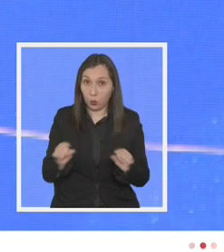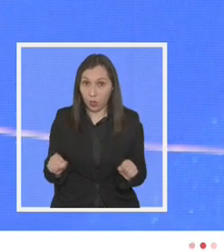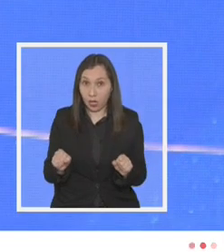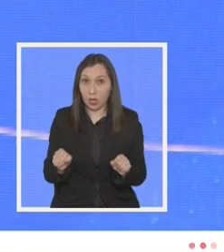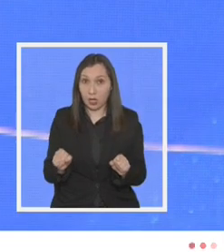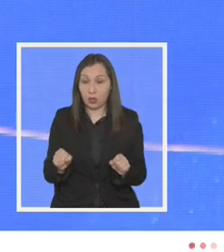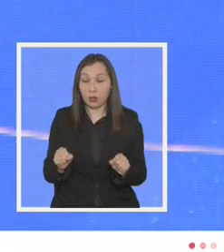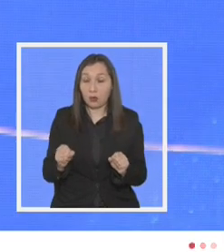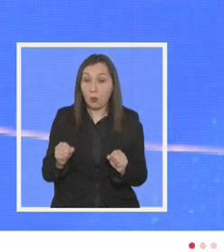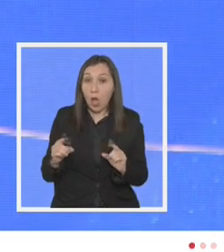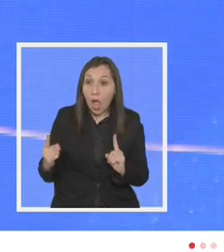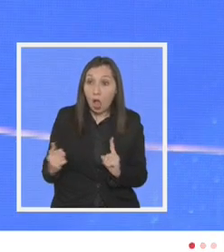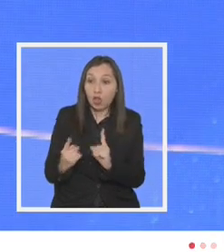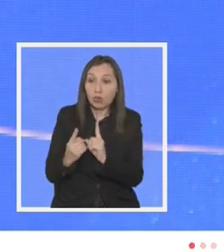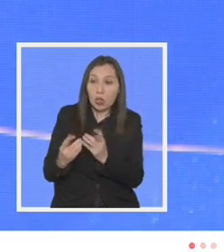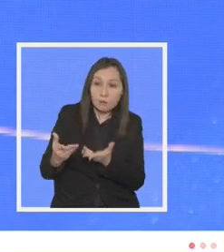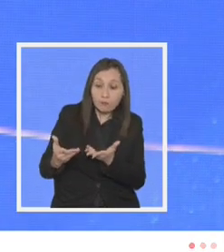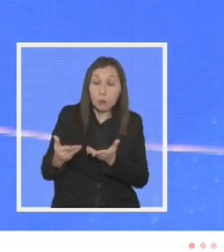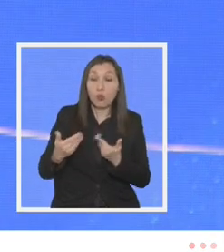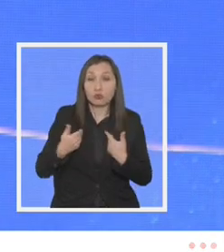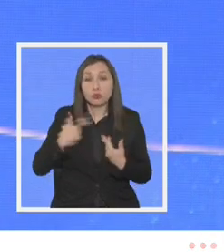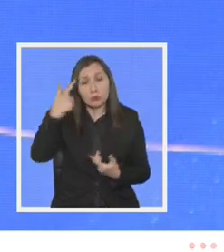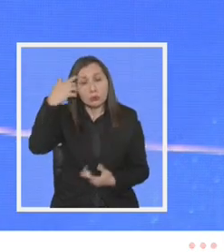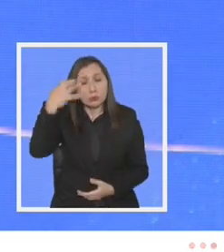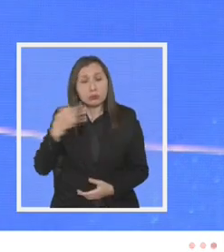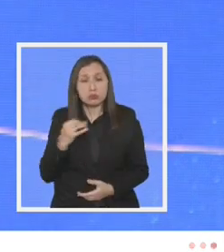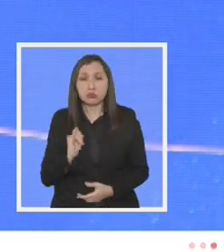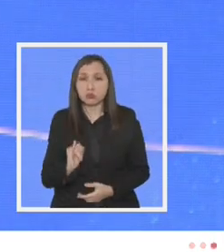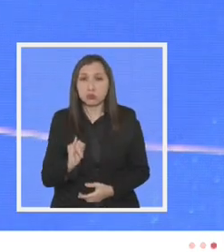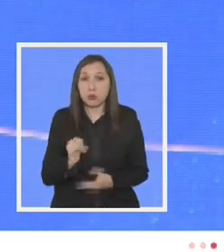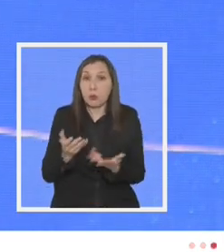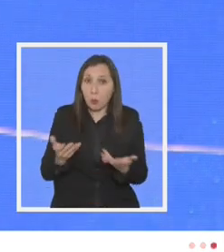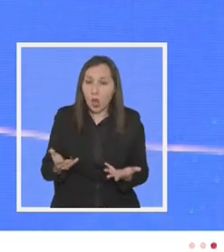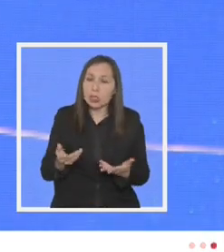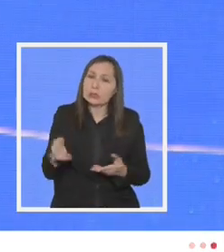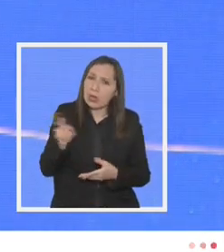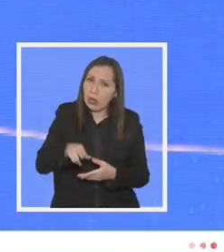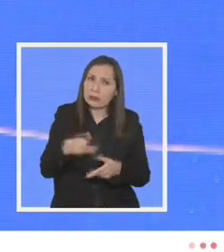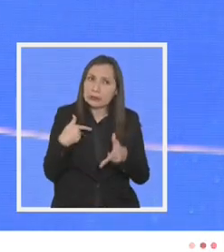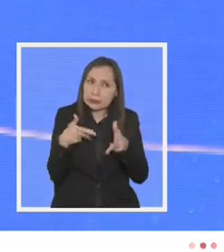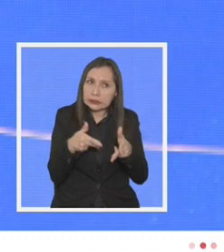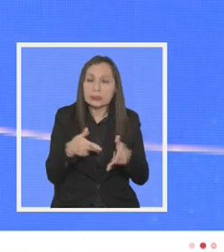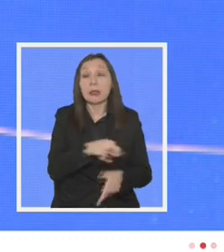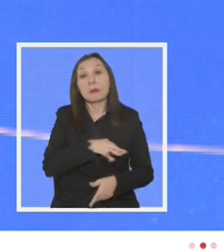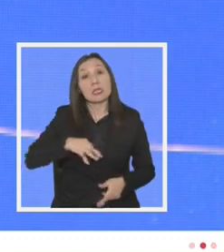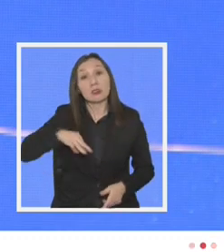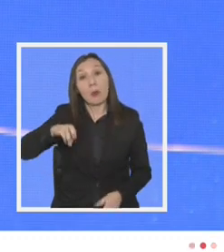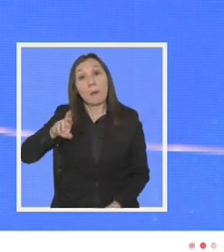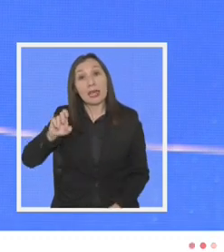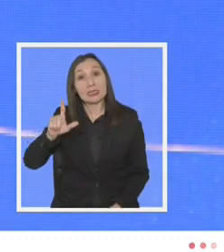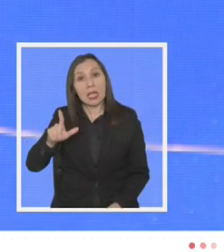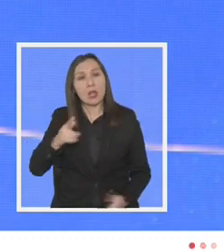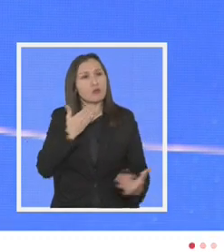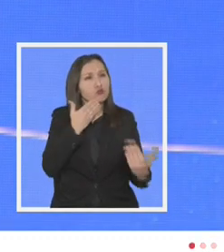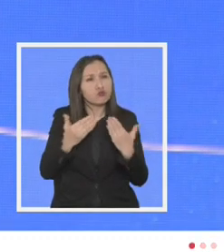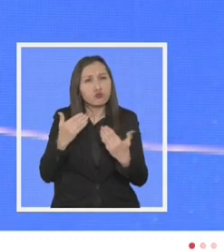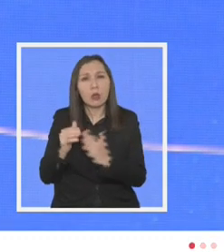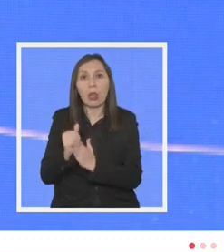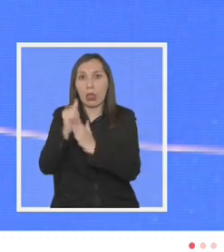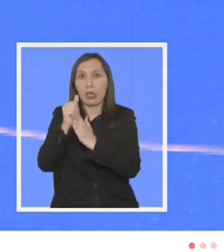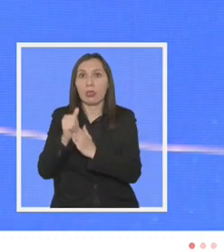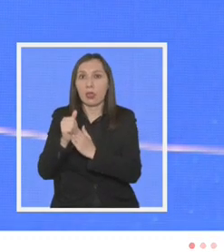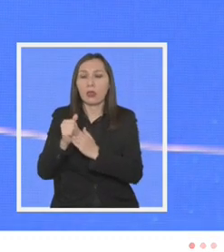encontrarnos en la mitad? yo tengo la convicción de que sí y por eso vamos a insistir que el ministro Marcel está liderando estos diálogos